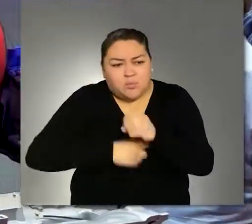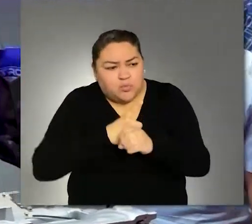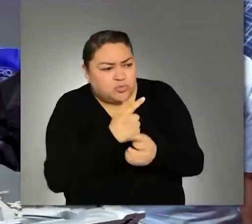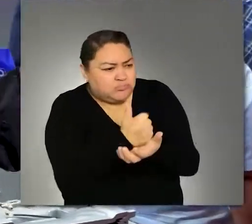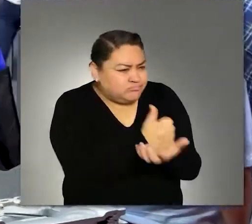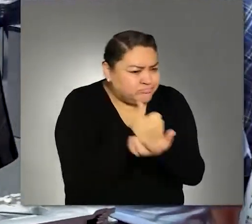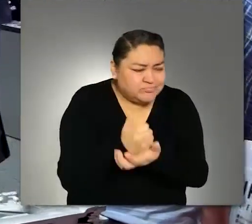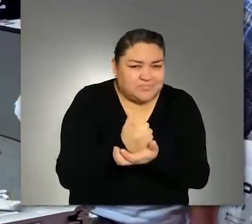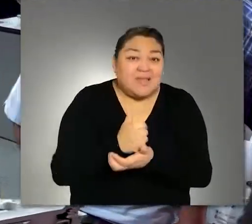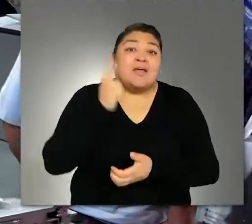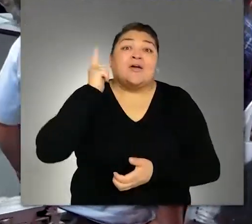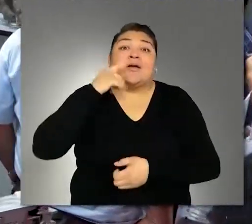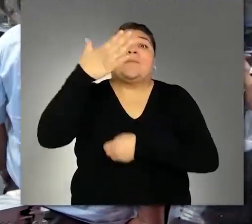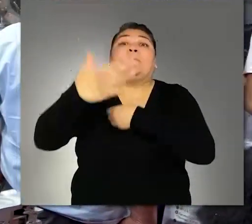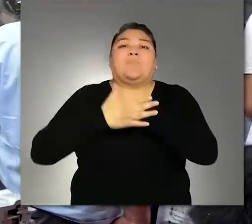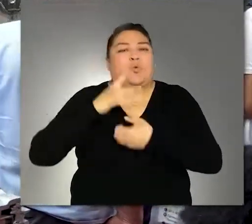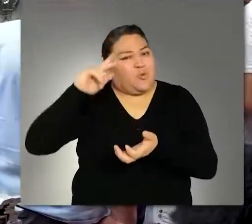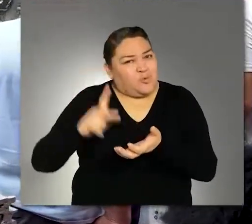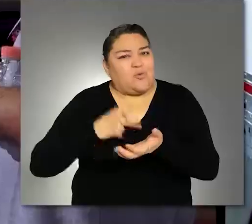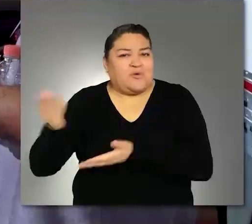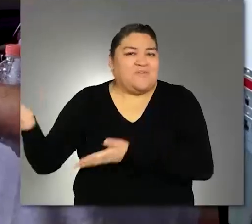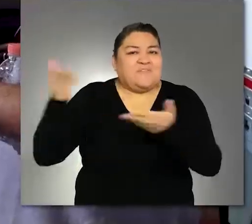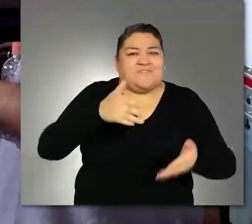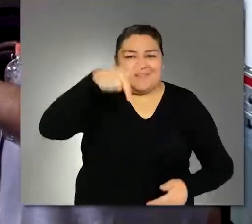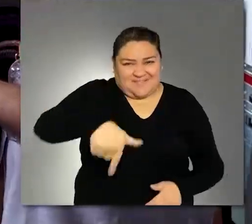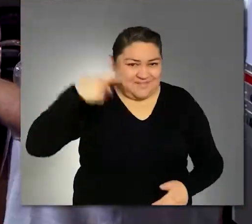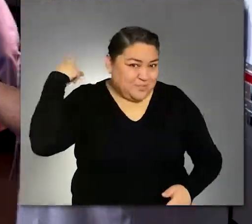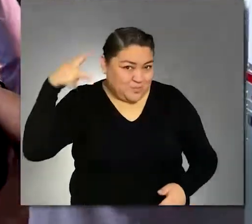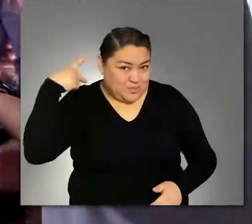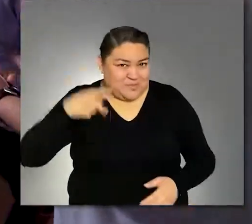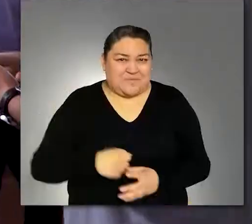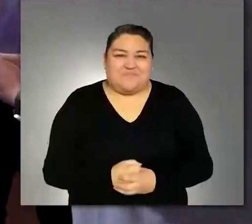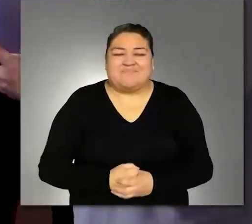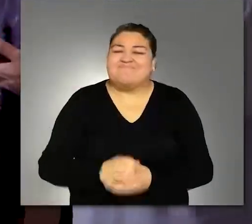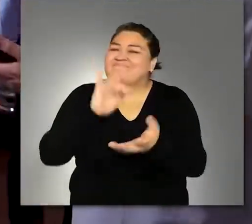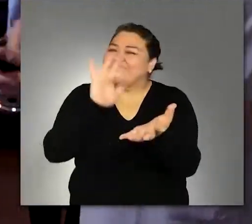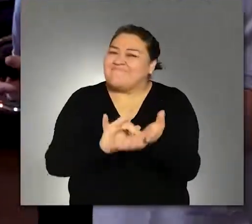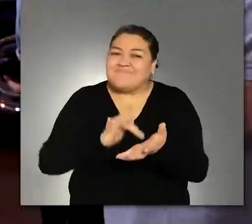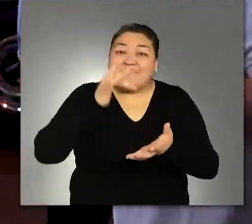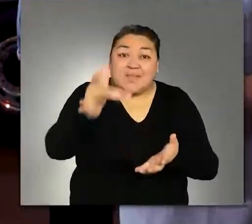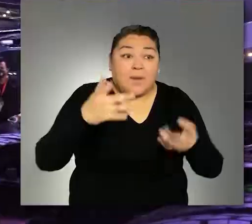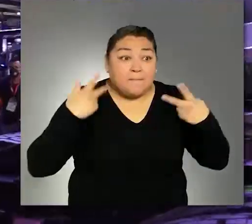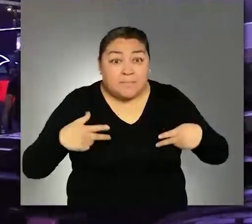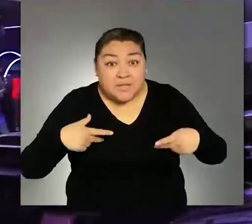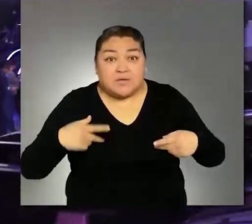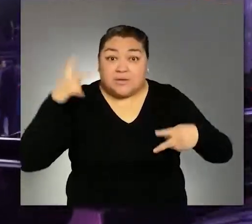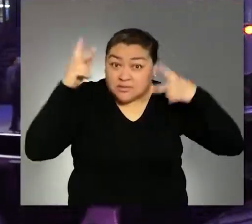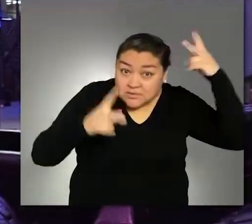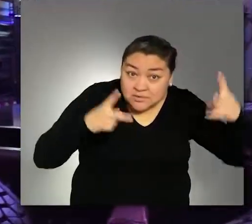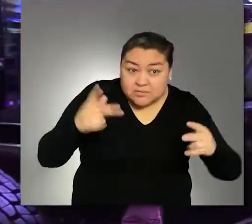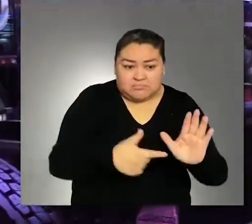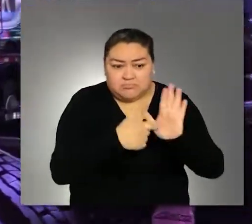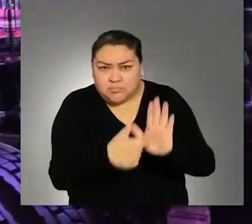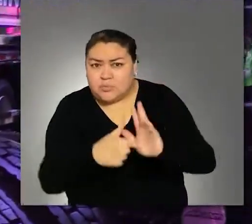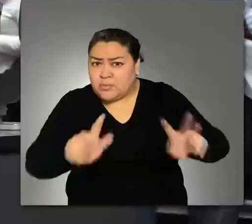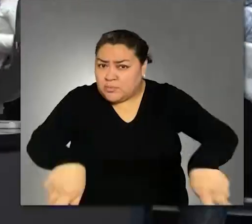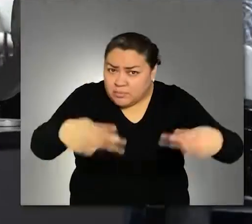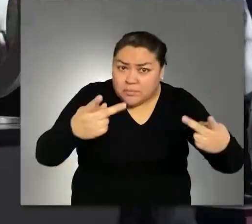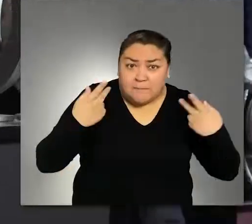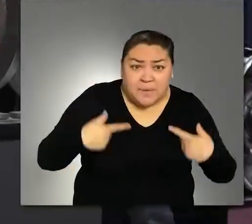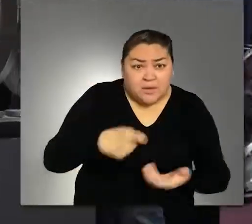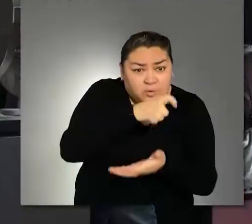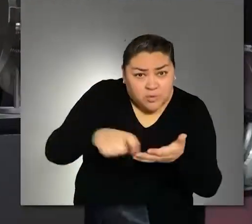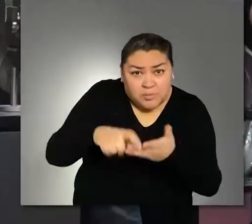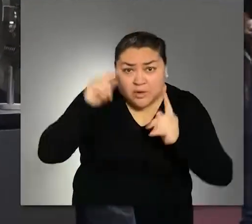estamos muy agradecidos por esta oportunidad y esperamos estar pronto de regreso aquí en Puebla. Gracias a visitantes,